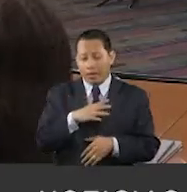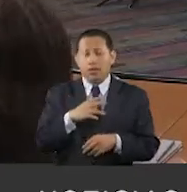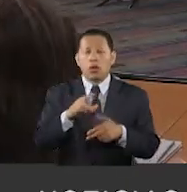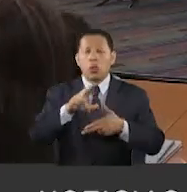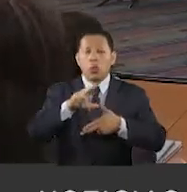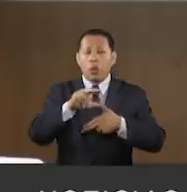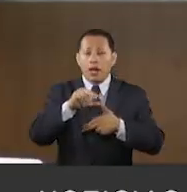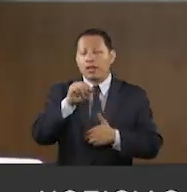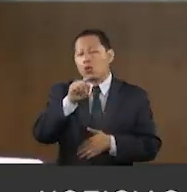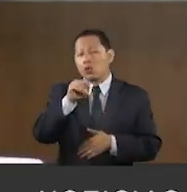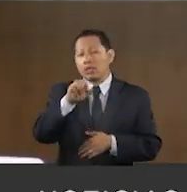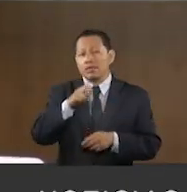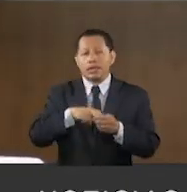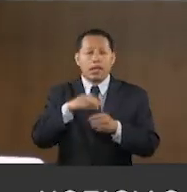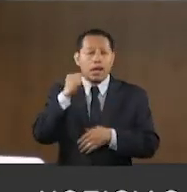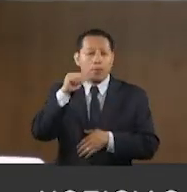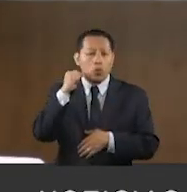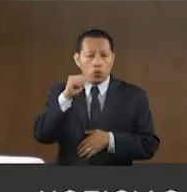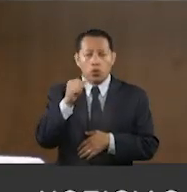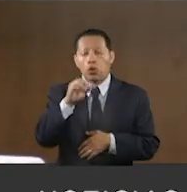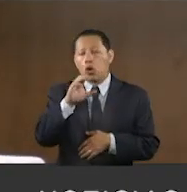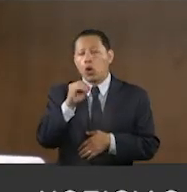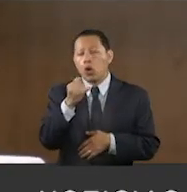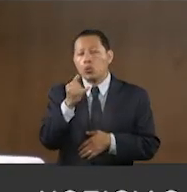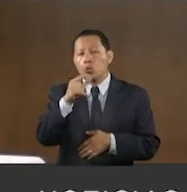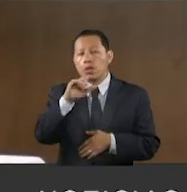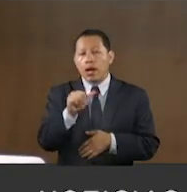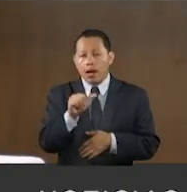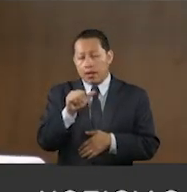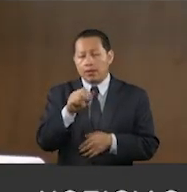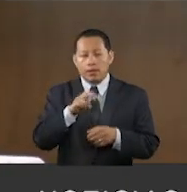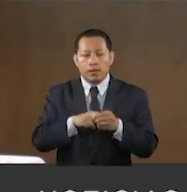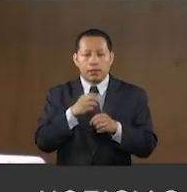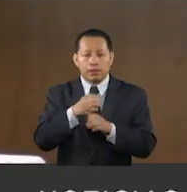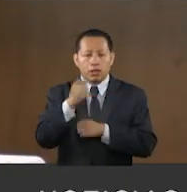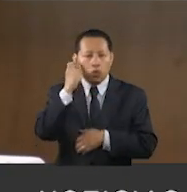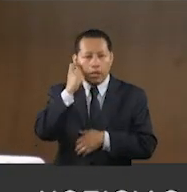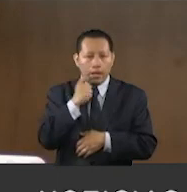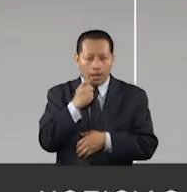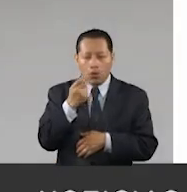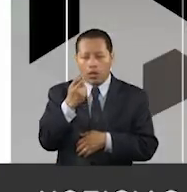huracán Otis en Acapulco y Coyuca de Benítez, principalmente allá en el estado de Guerrero.